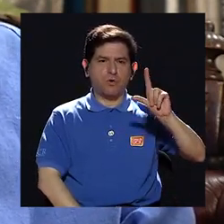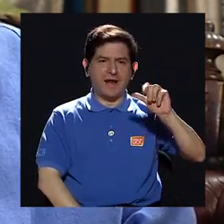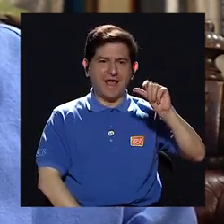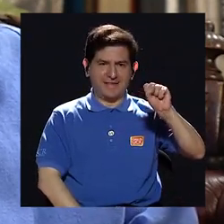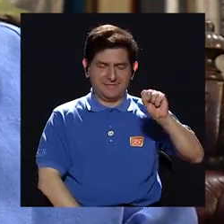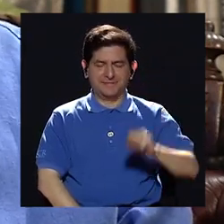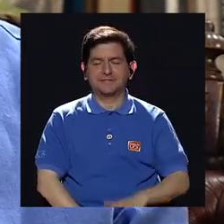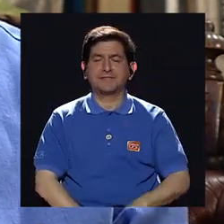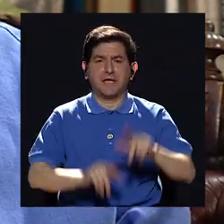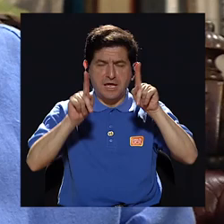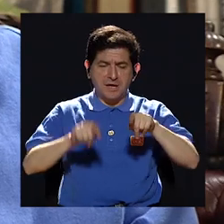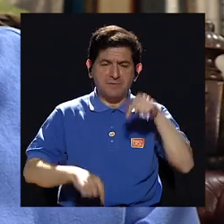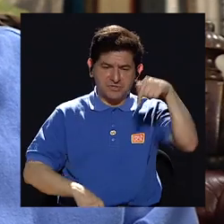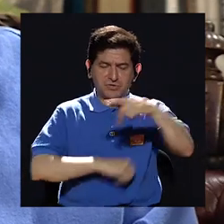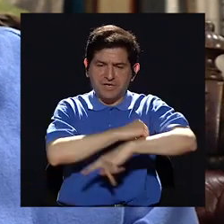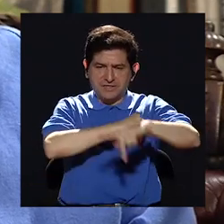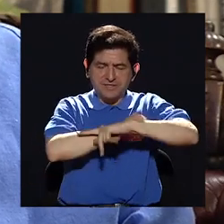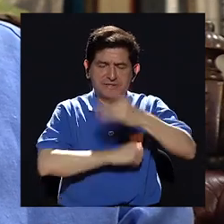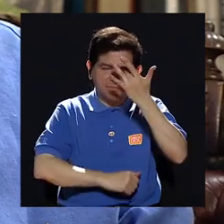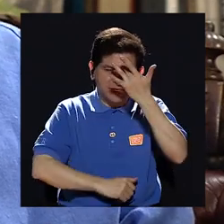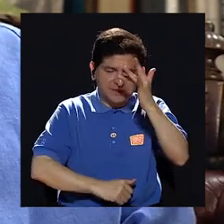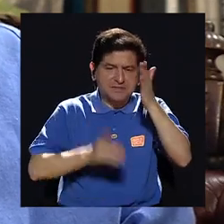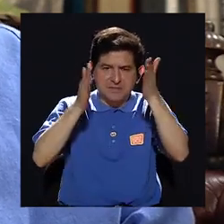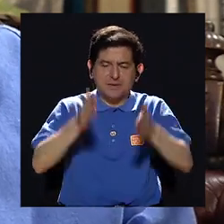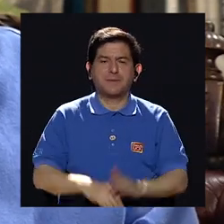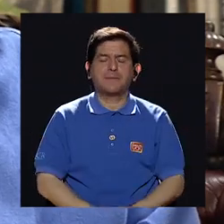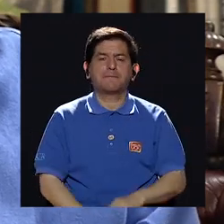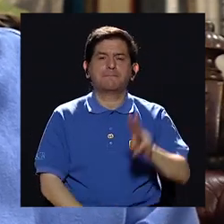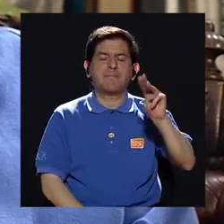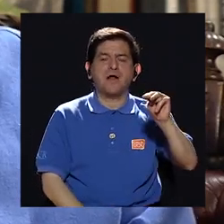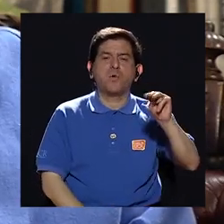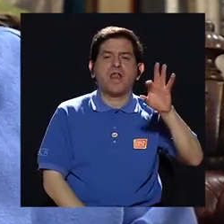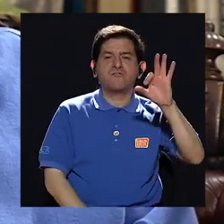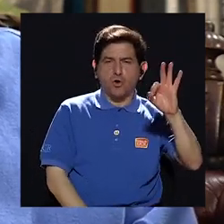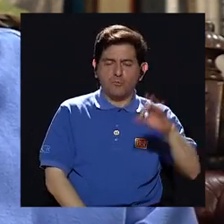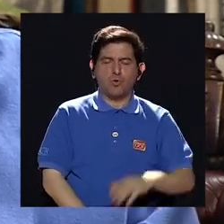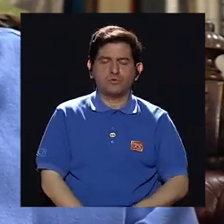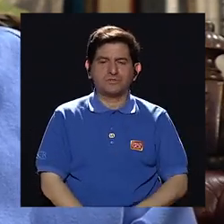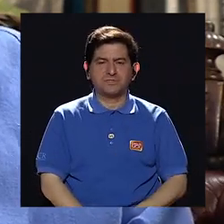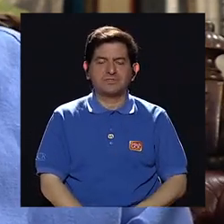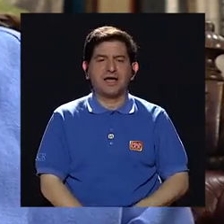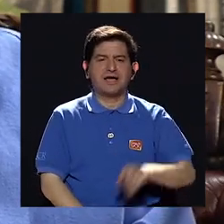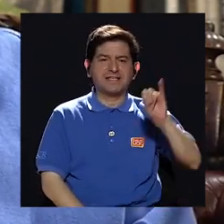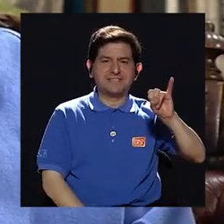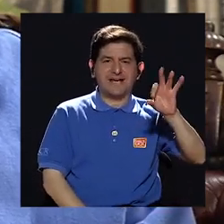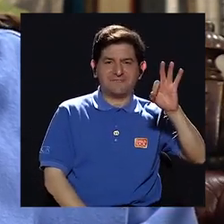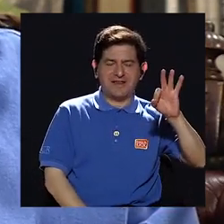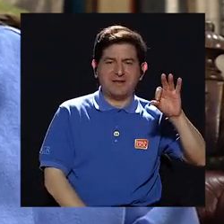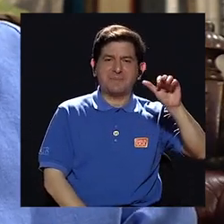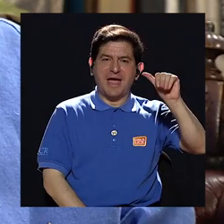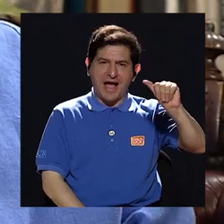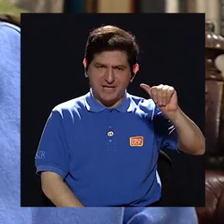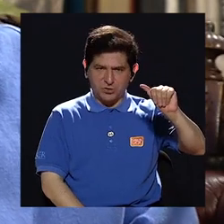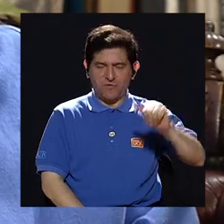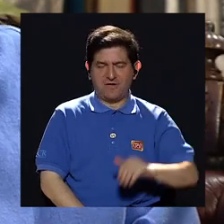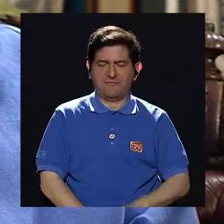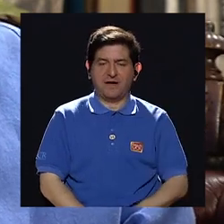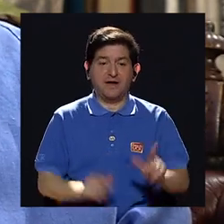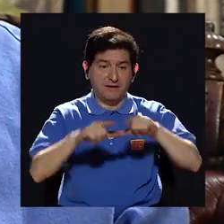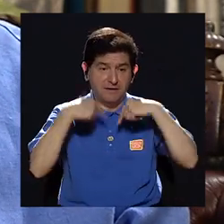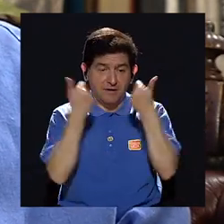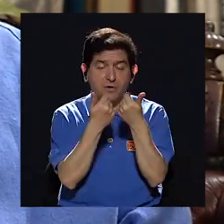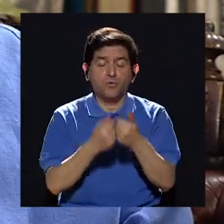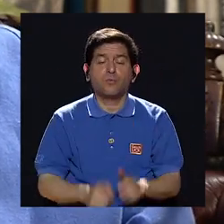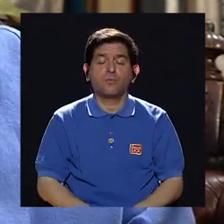los intelectuales de este país. Don Manuel Formos, don Isaac Felipe Asofeifa, qué sé yo. El